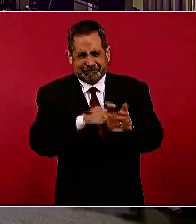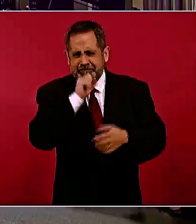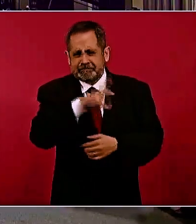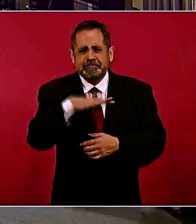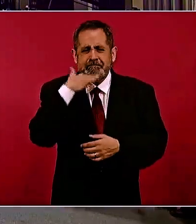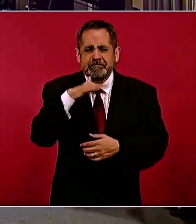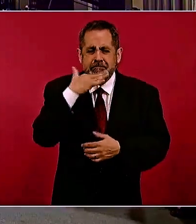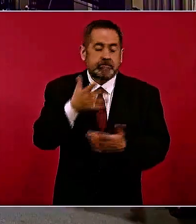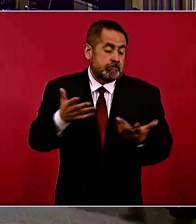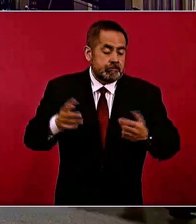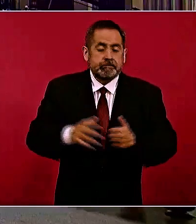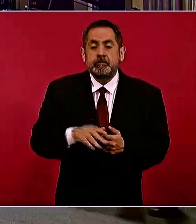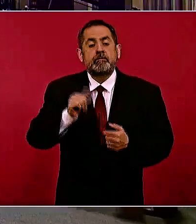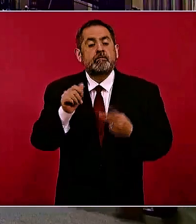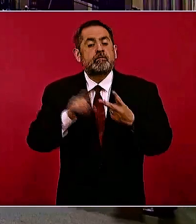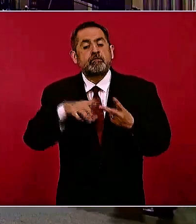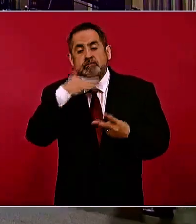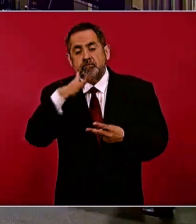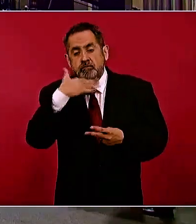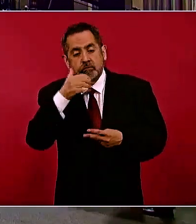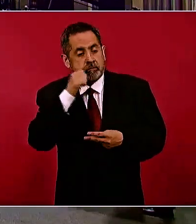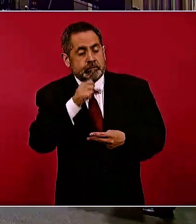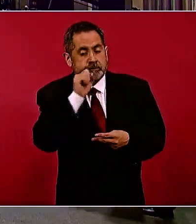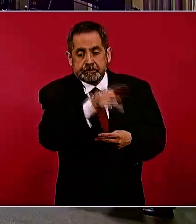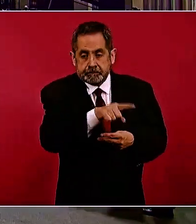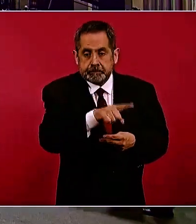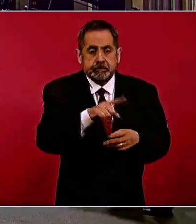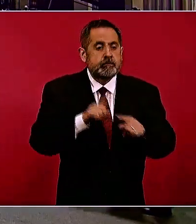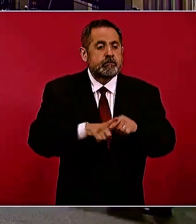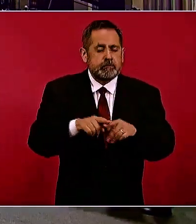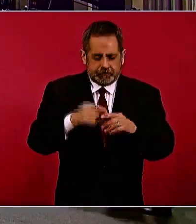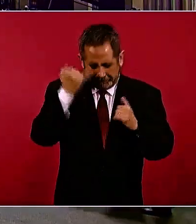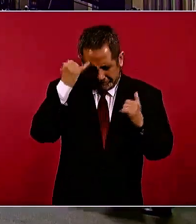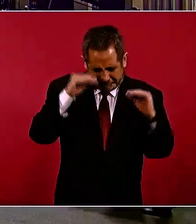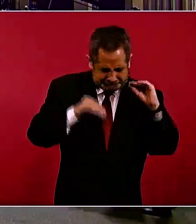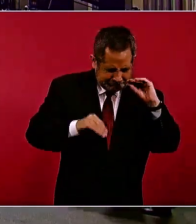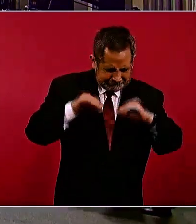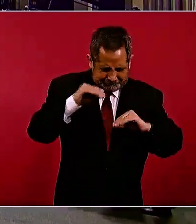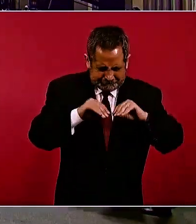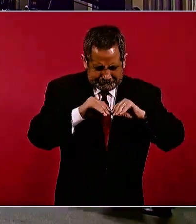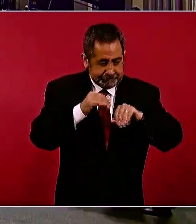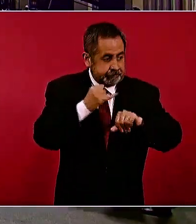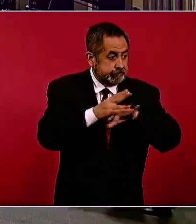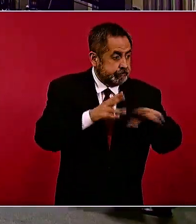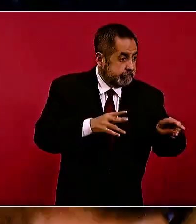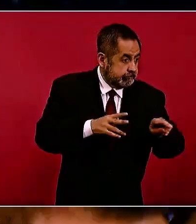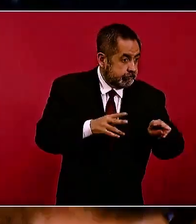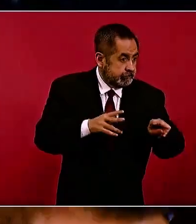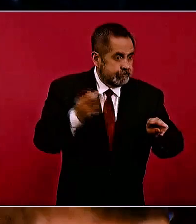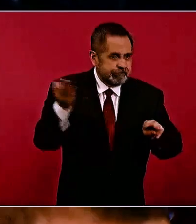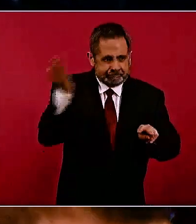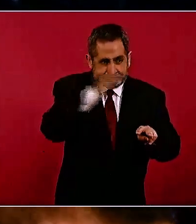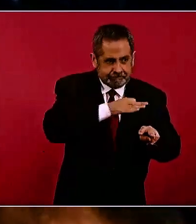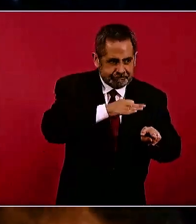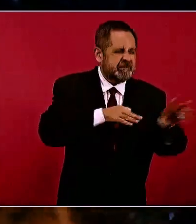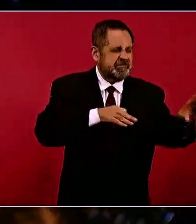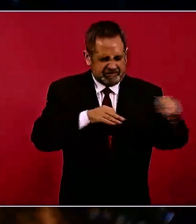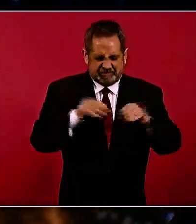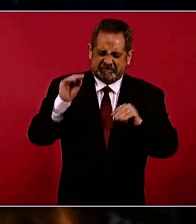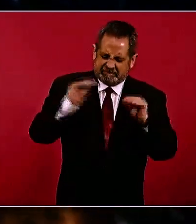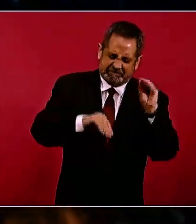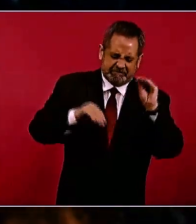aquella que confecciona informaciones a partir de información que no es real, de información